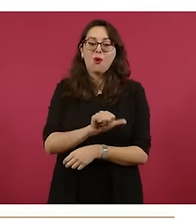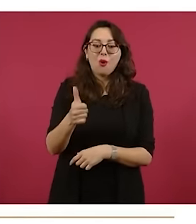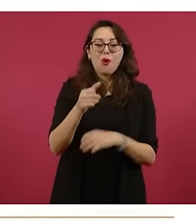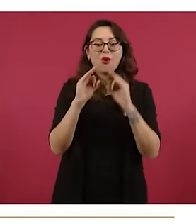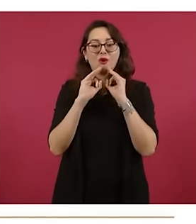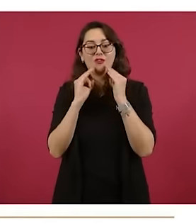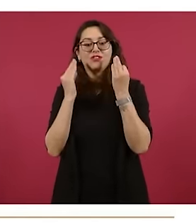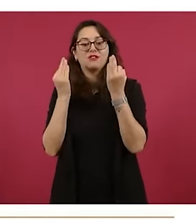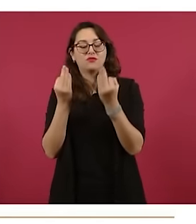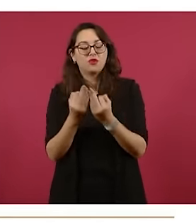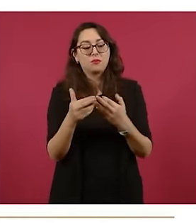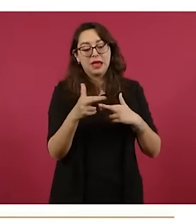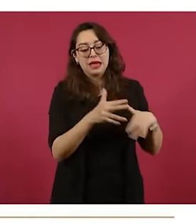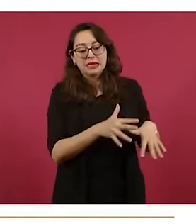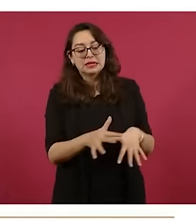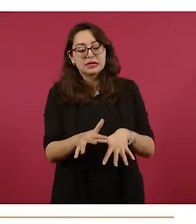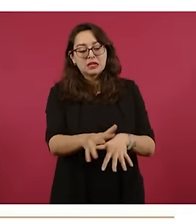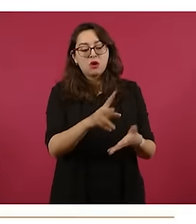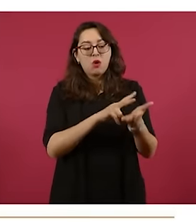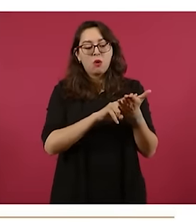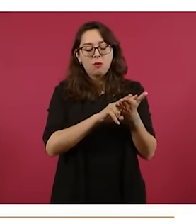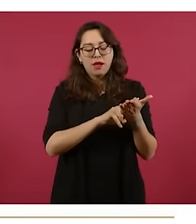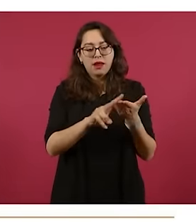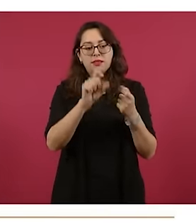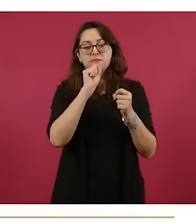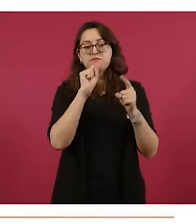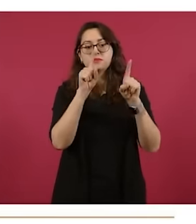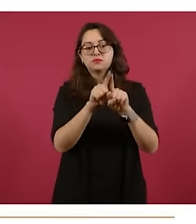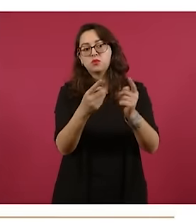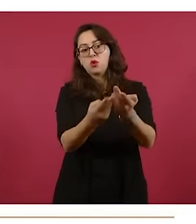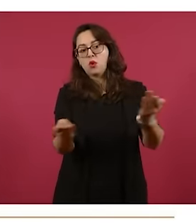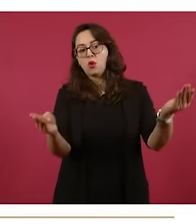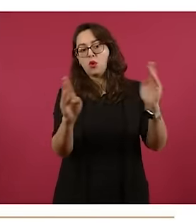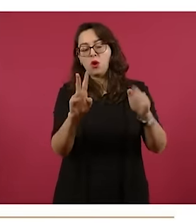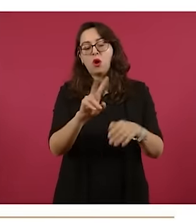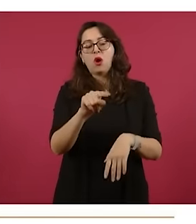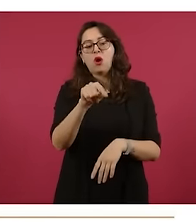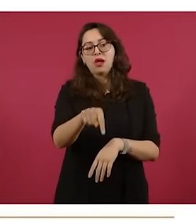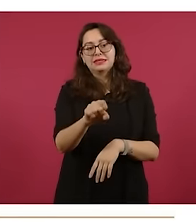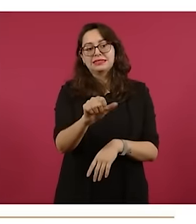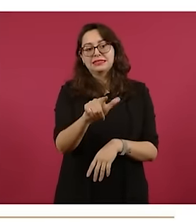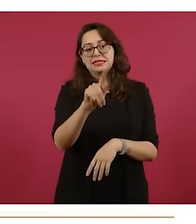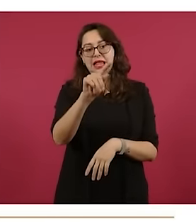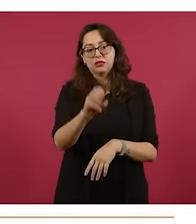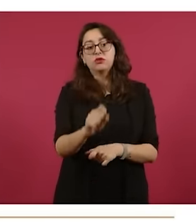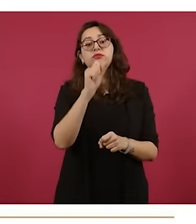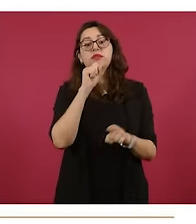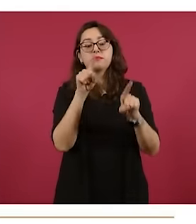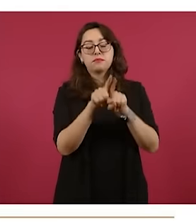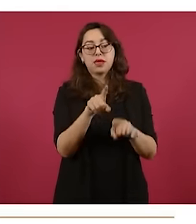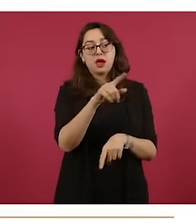presa, la presa El Salto, para abastecer tres mil litros por segundo a la zona metropolitana de Guadalajara